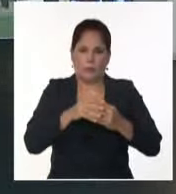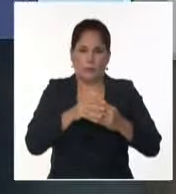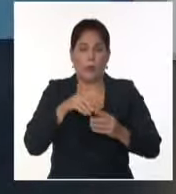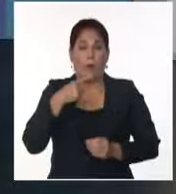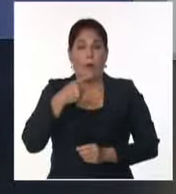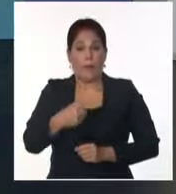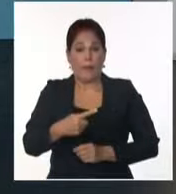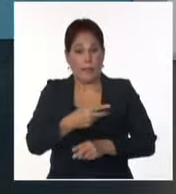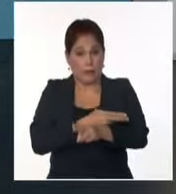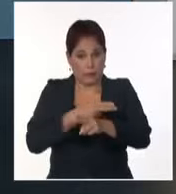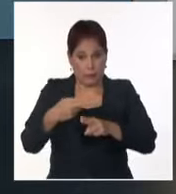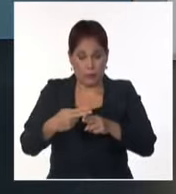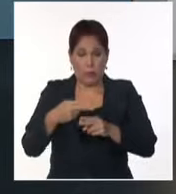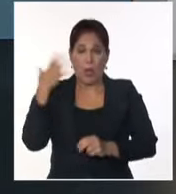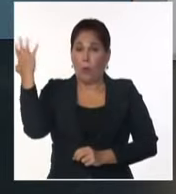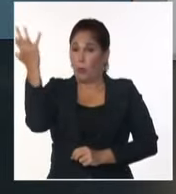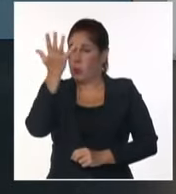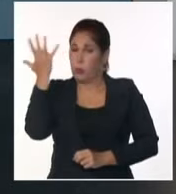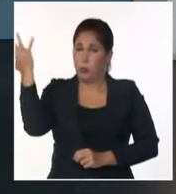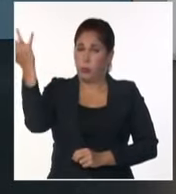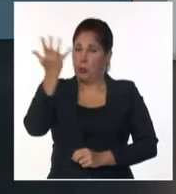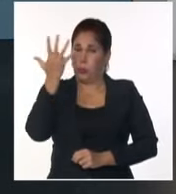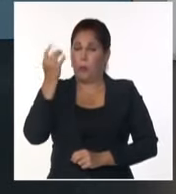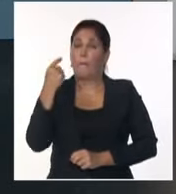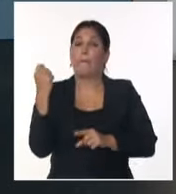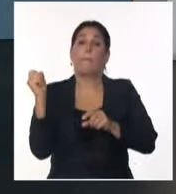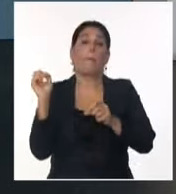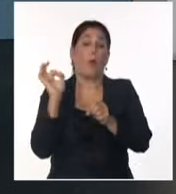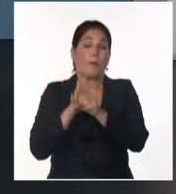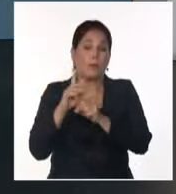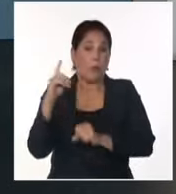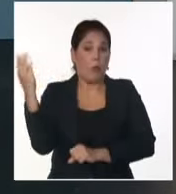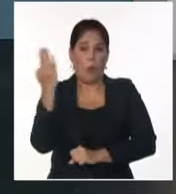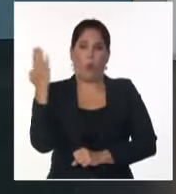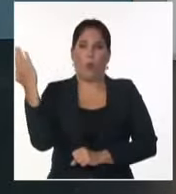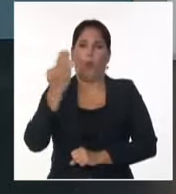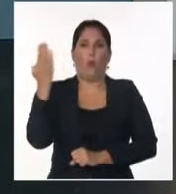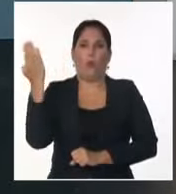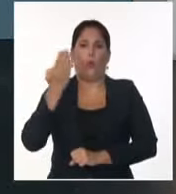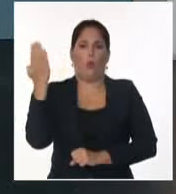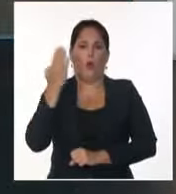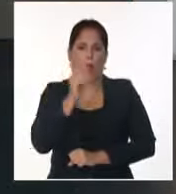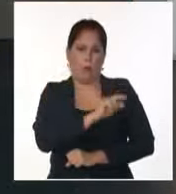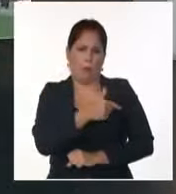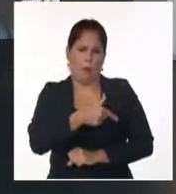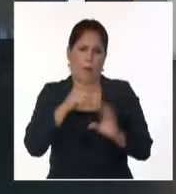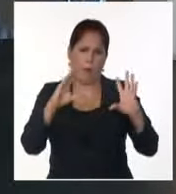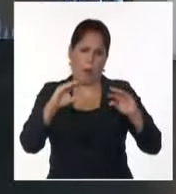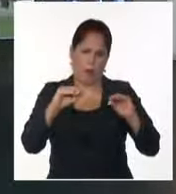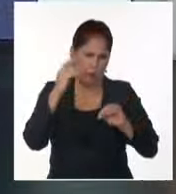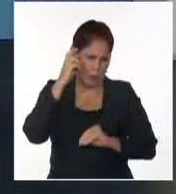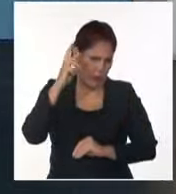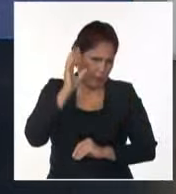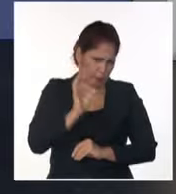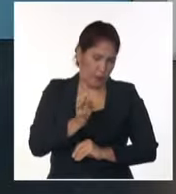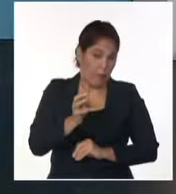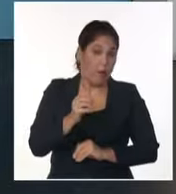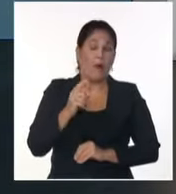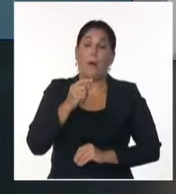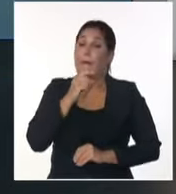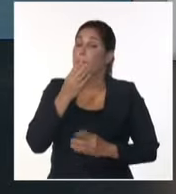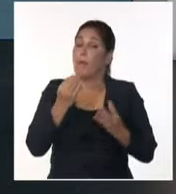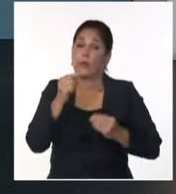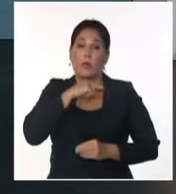recuentos, el fenómeno meteorológico que entró como huracán de categoría 4 por Florida el pasado jueves por la noche, como recordaremos, ha cobrado la vida